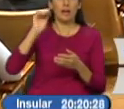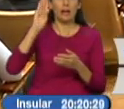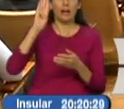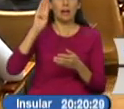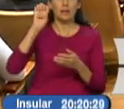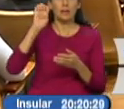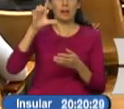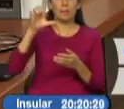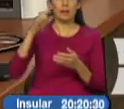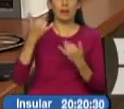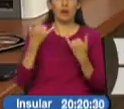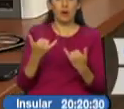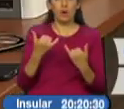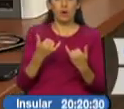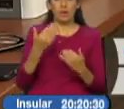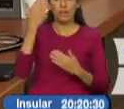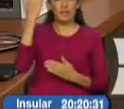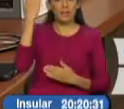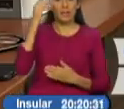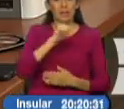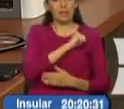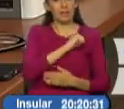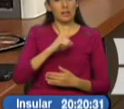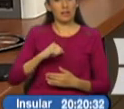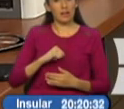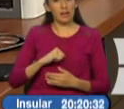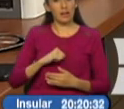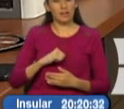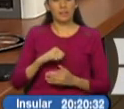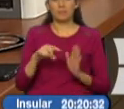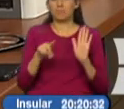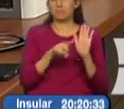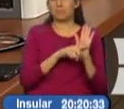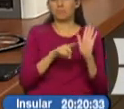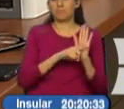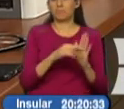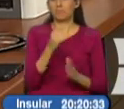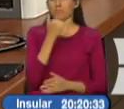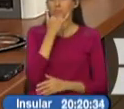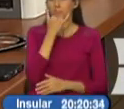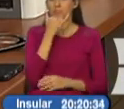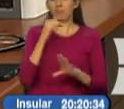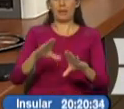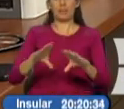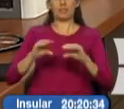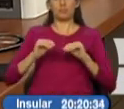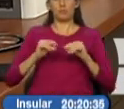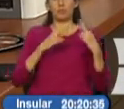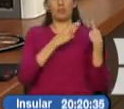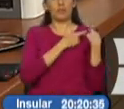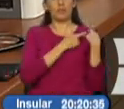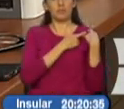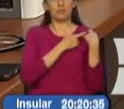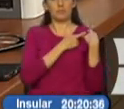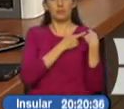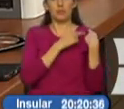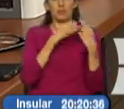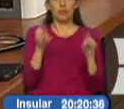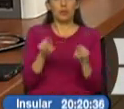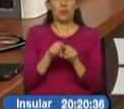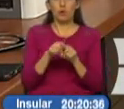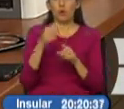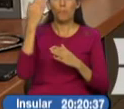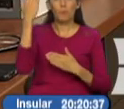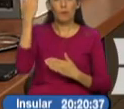enfrente los problemas de la urbe. Que la actitud del alcalde en lugar de asumir este rol que tiene como ejecutivo de la